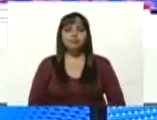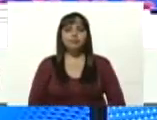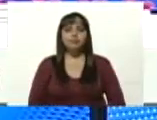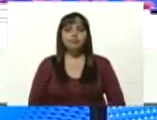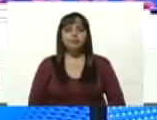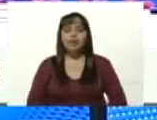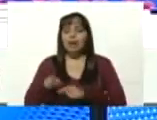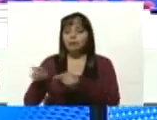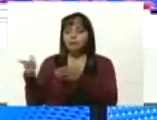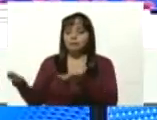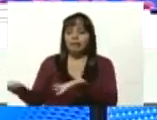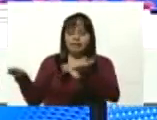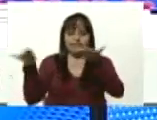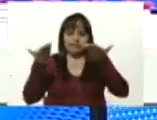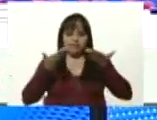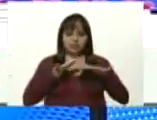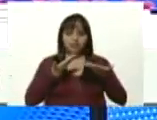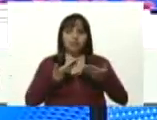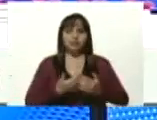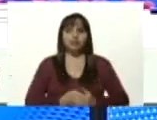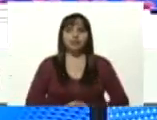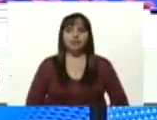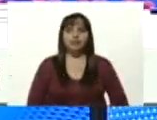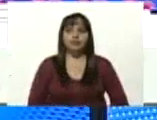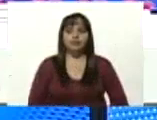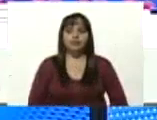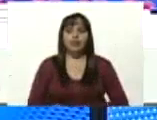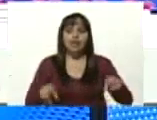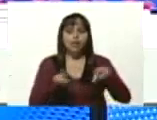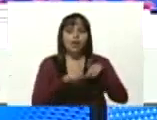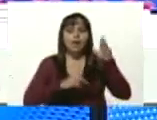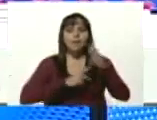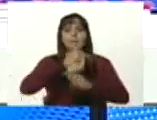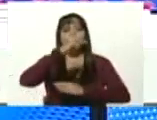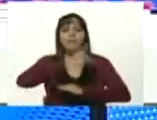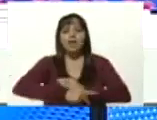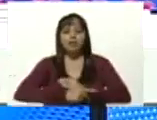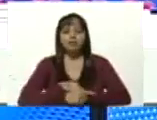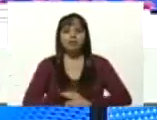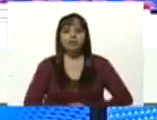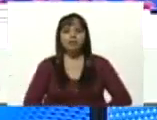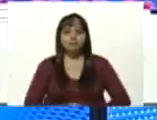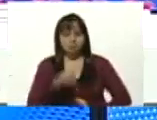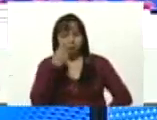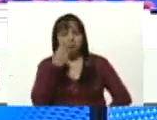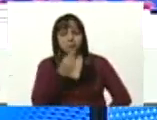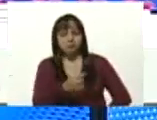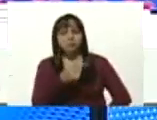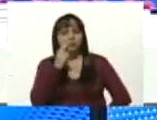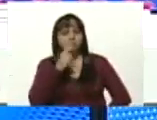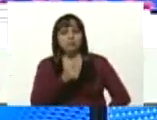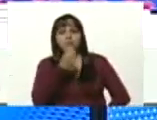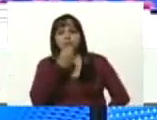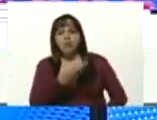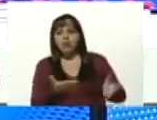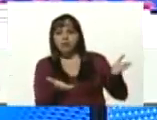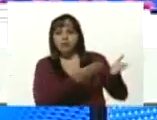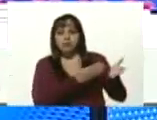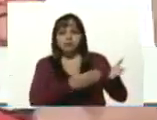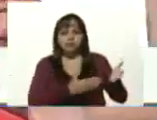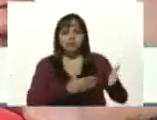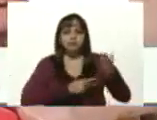ha entregado lo que es el plan miren que bonito está plan